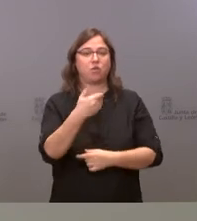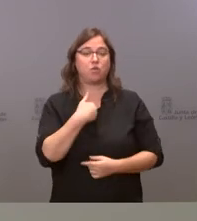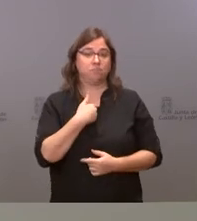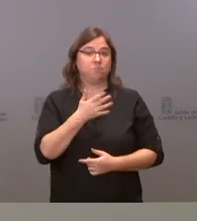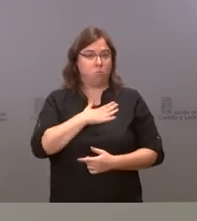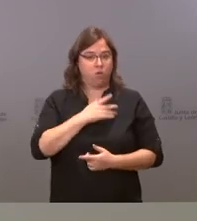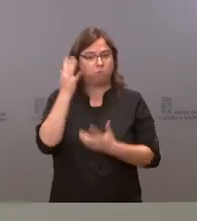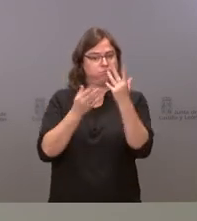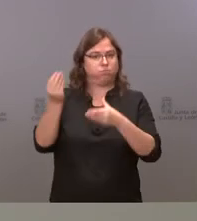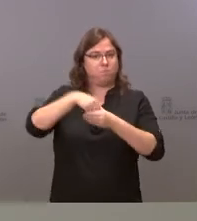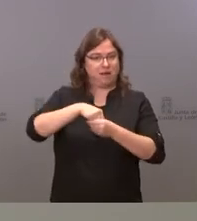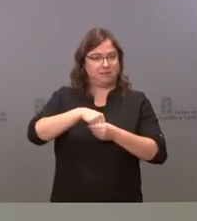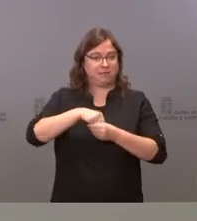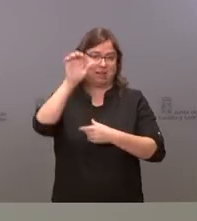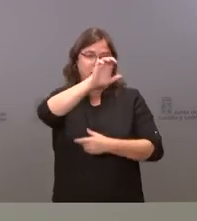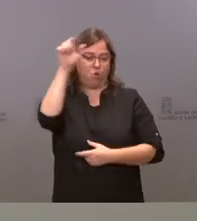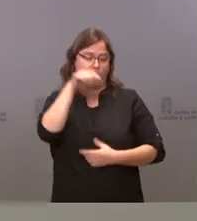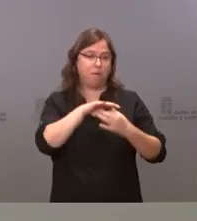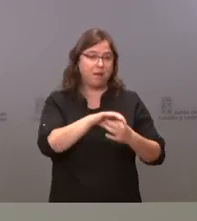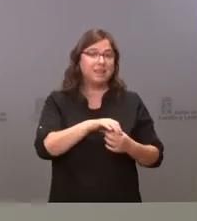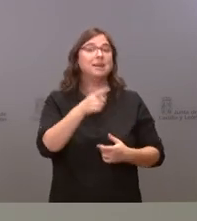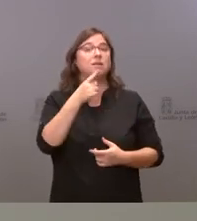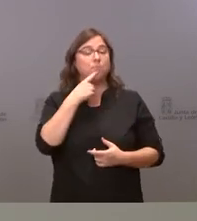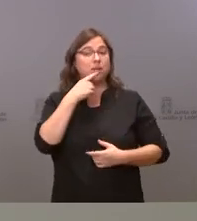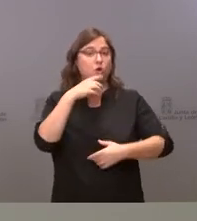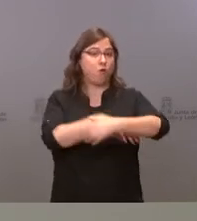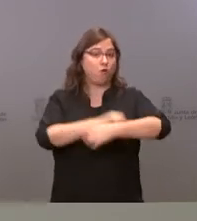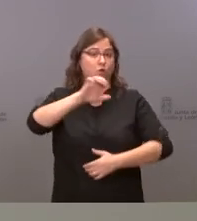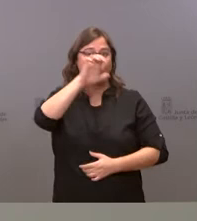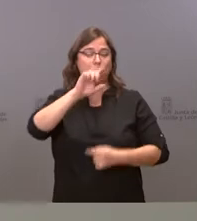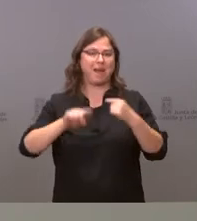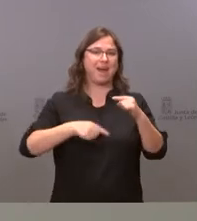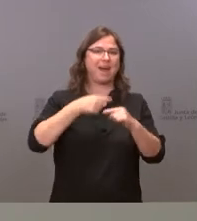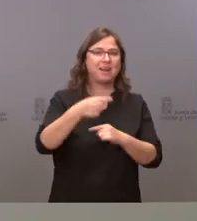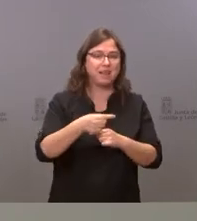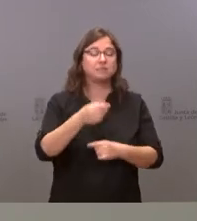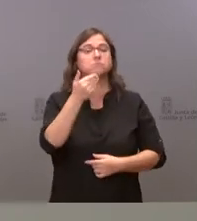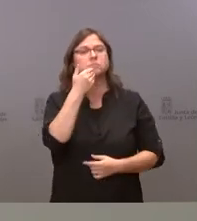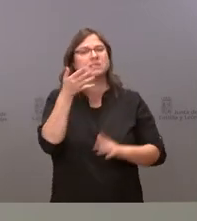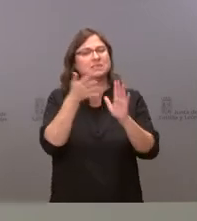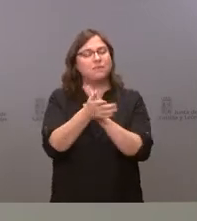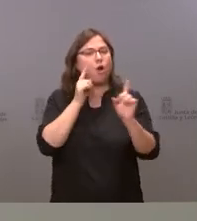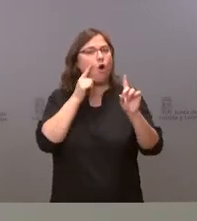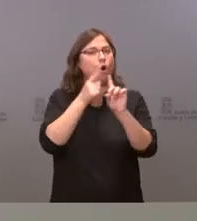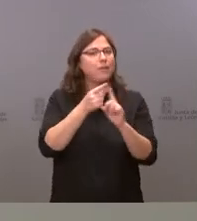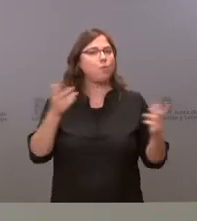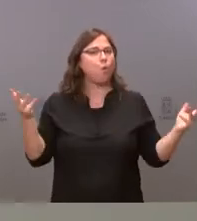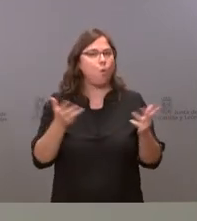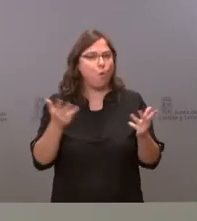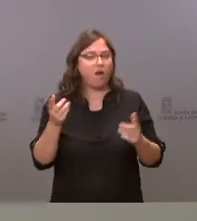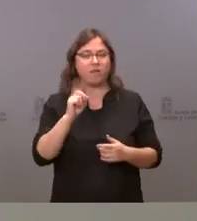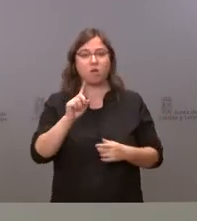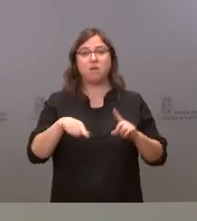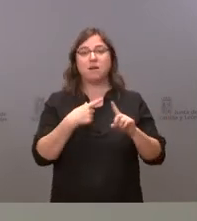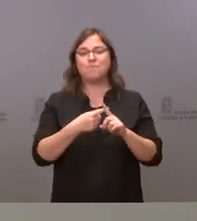presupuestar no obstante lo cual el destino de estos fondos Next Generation no siempre son para las finalidades que tenemos como más urgentes y no sirven